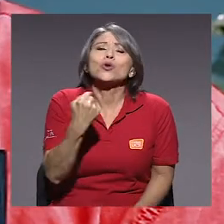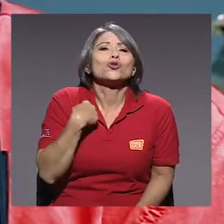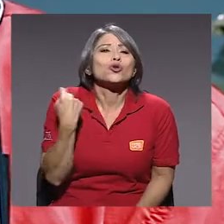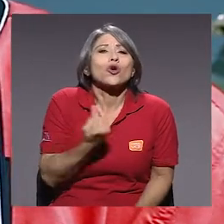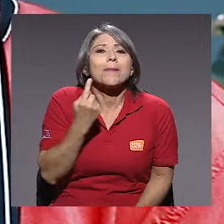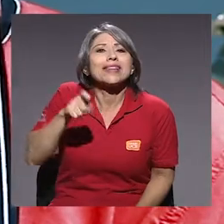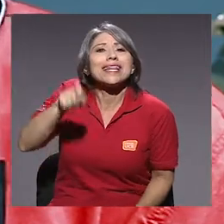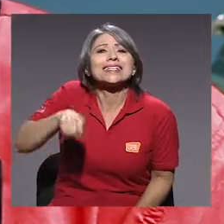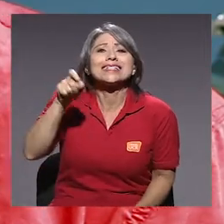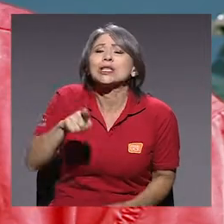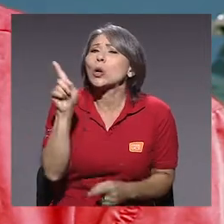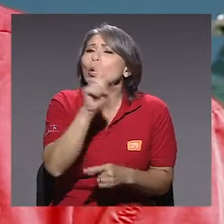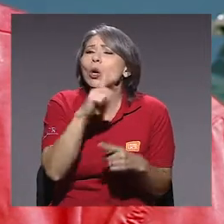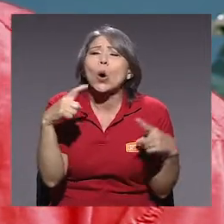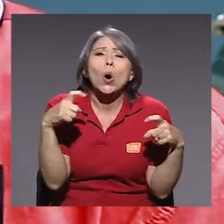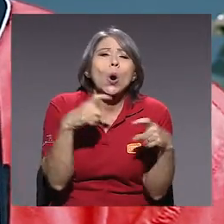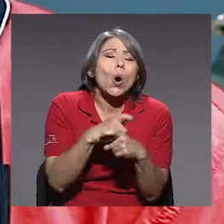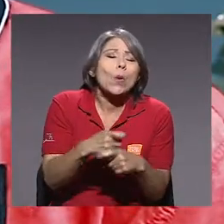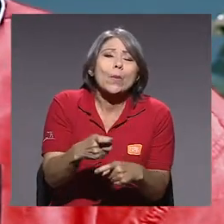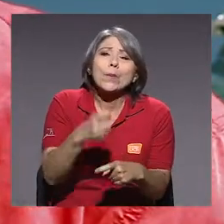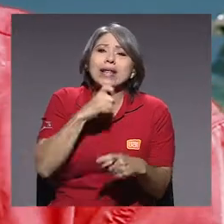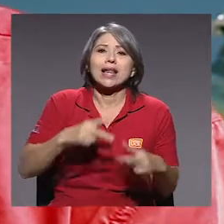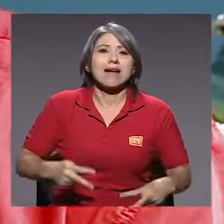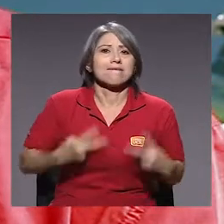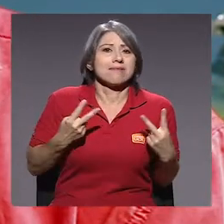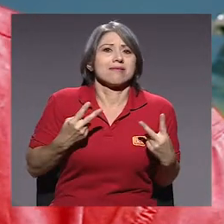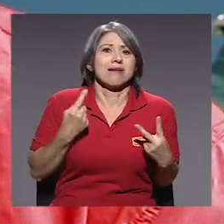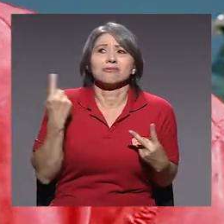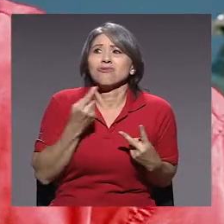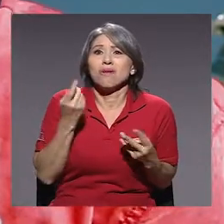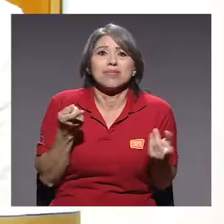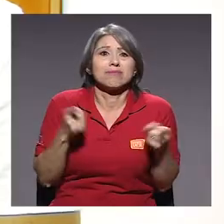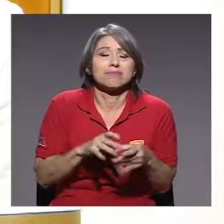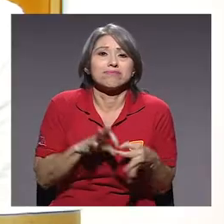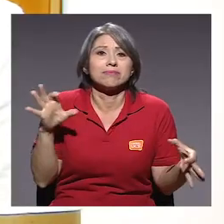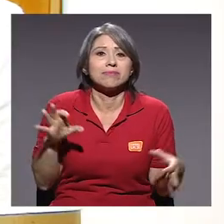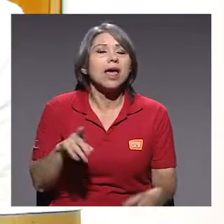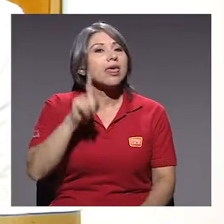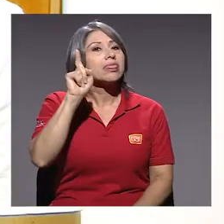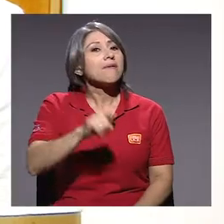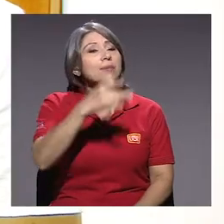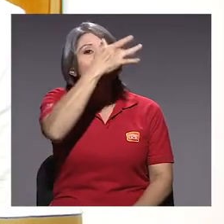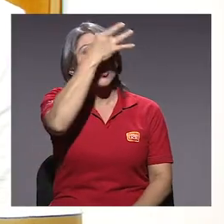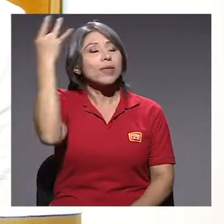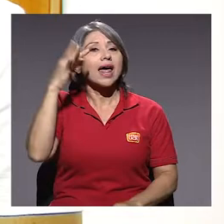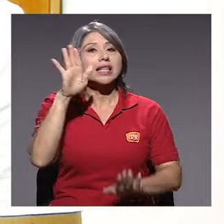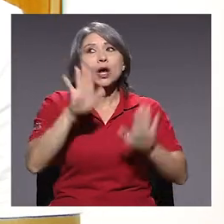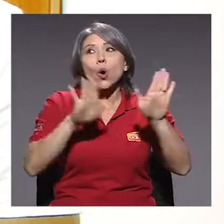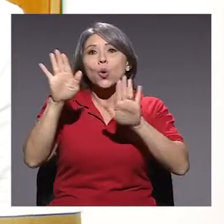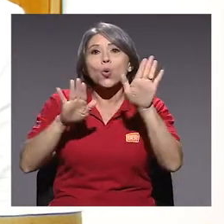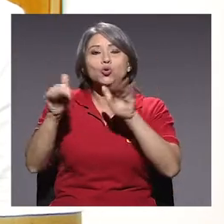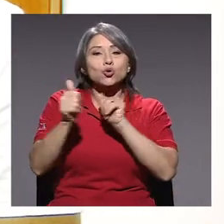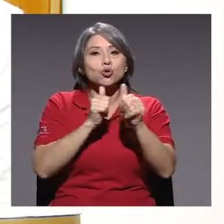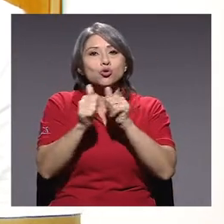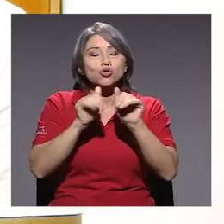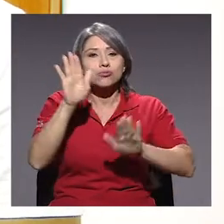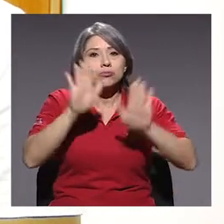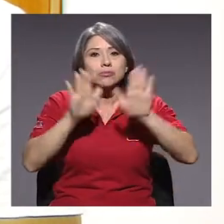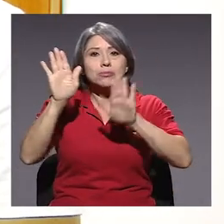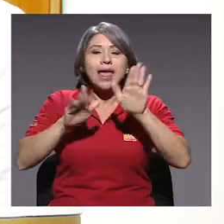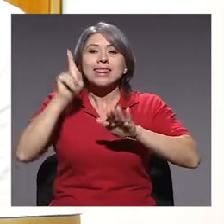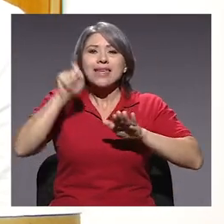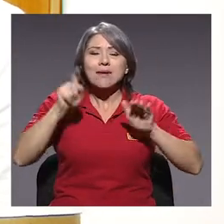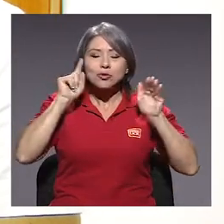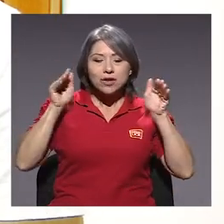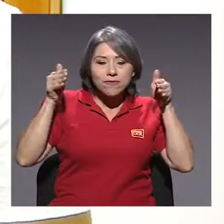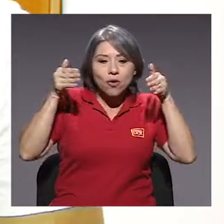necesito que no me compliquen la vida por complicármela. Tenemos que olvidarnos de los concursos, empezar a